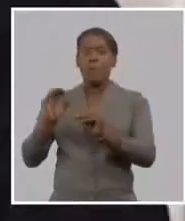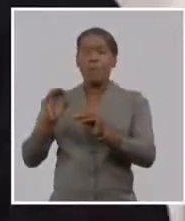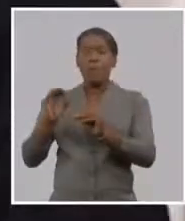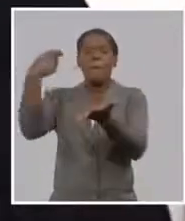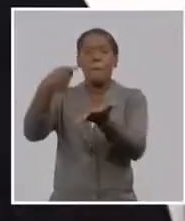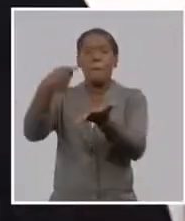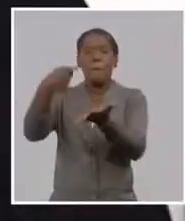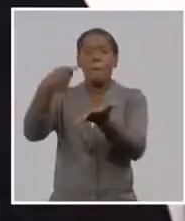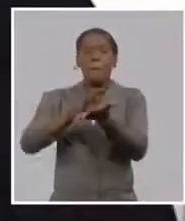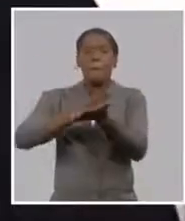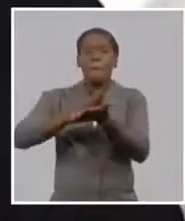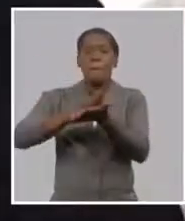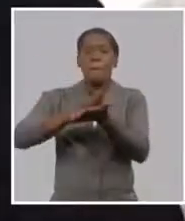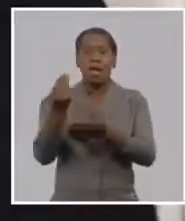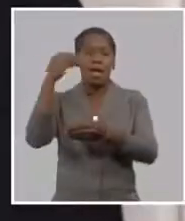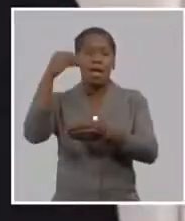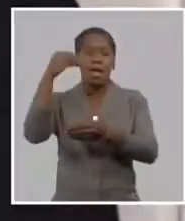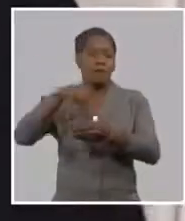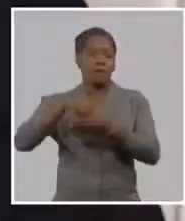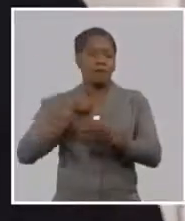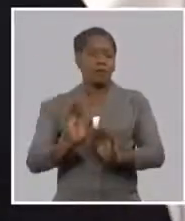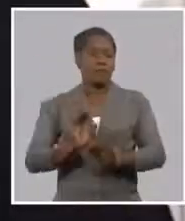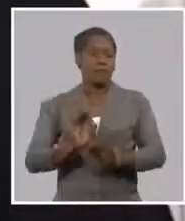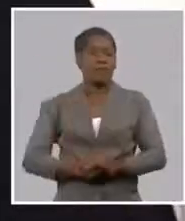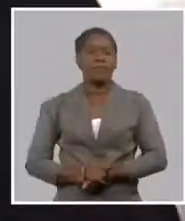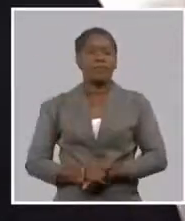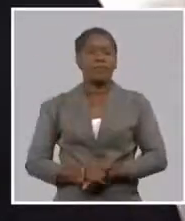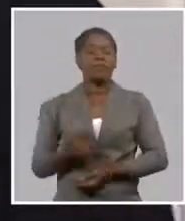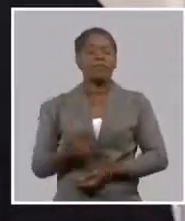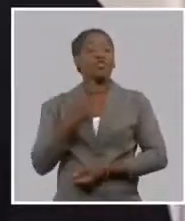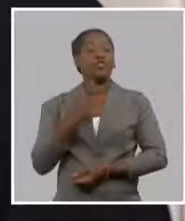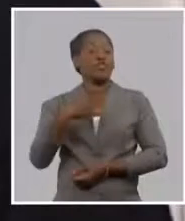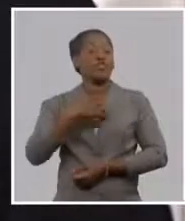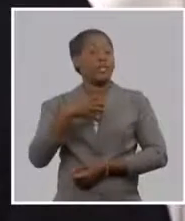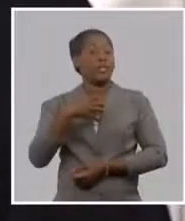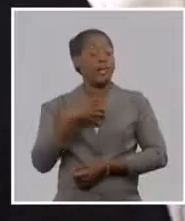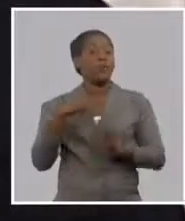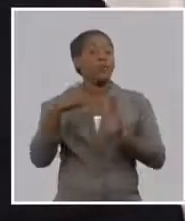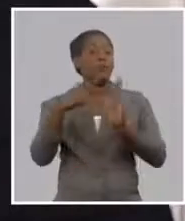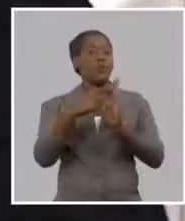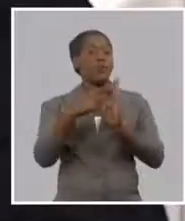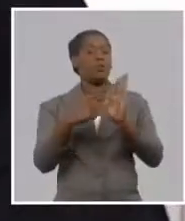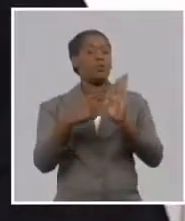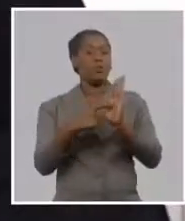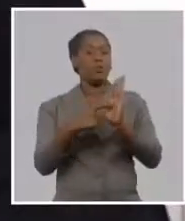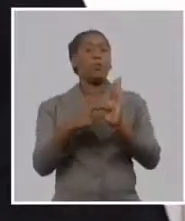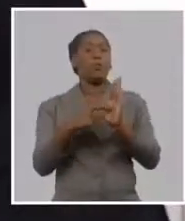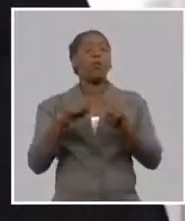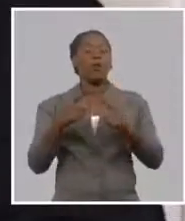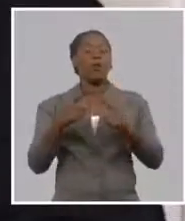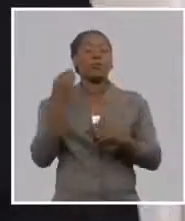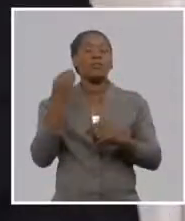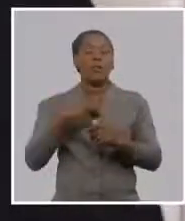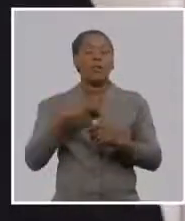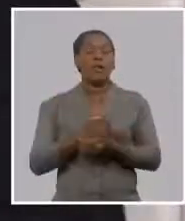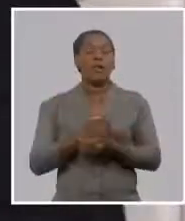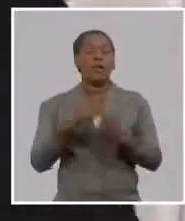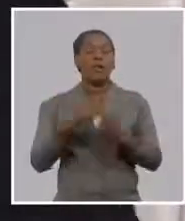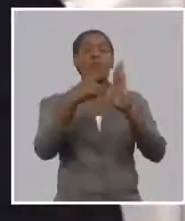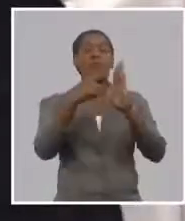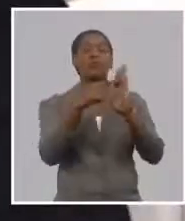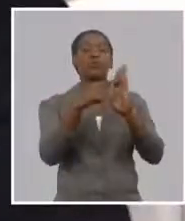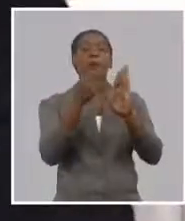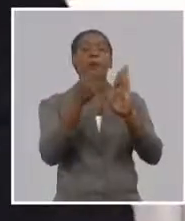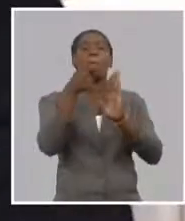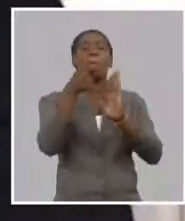Nosotros tenemos también precios promedios por lo que se le ha liquidado ahora no los vamos a tener ahora tendríamos que